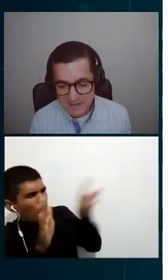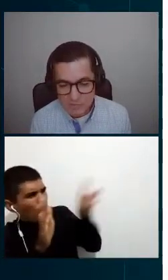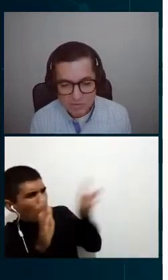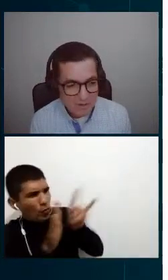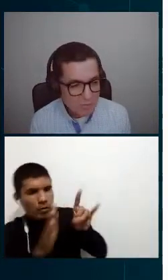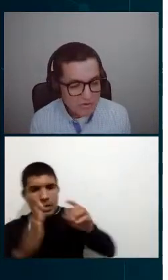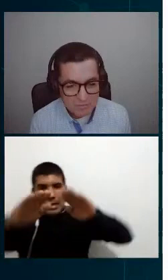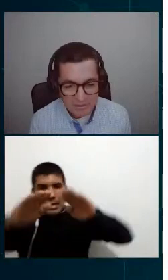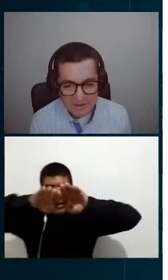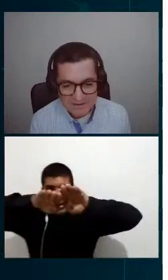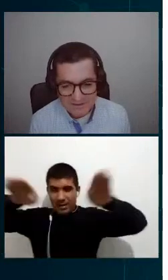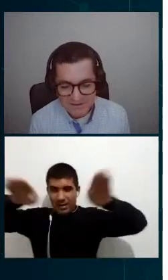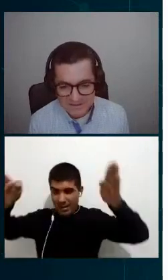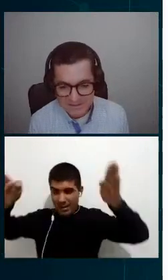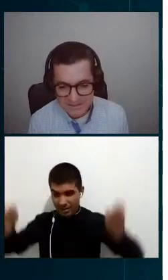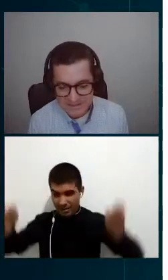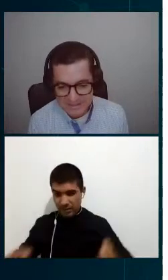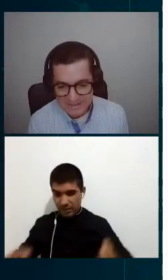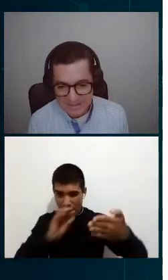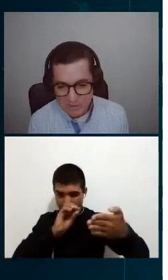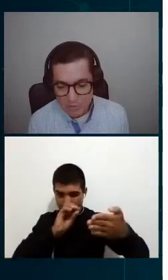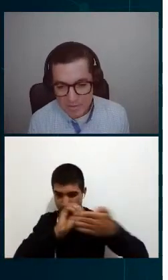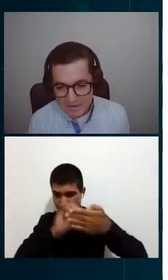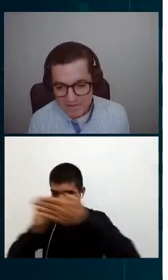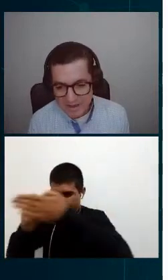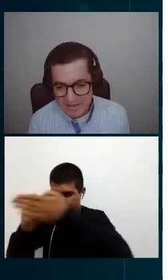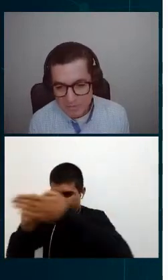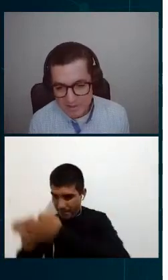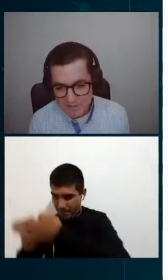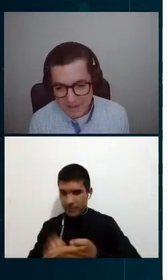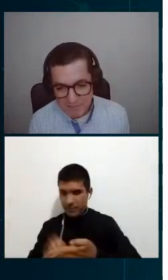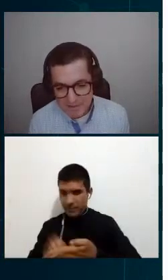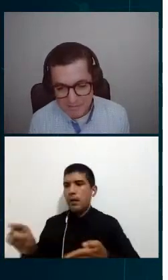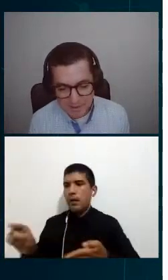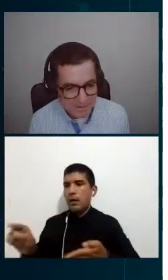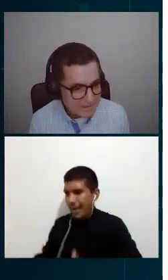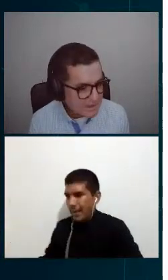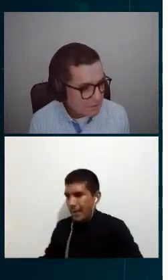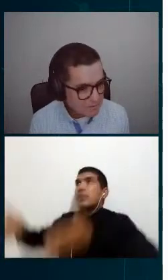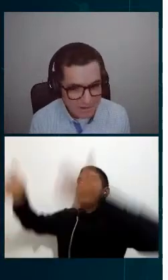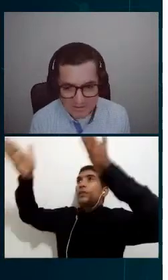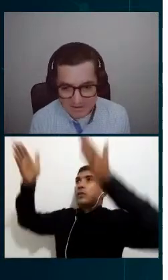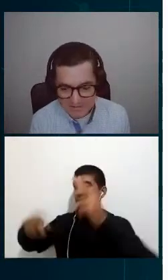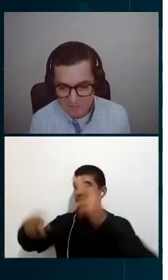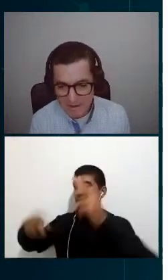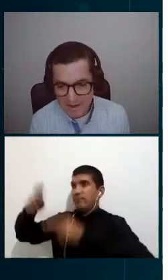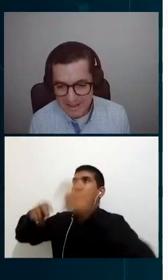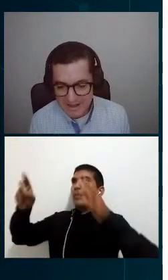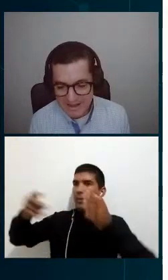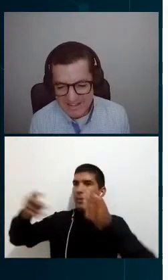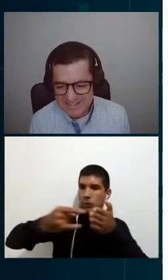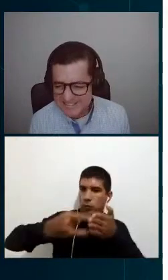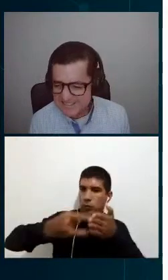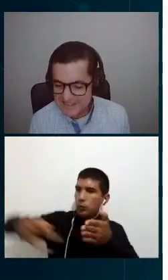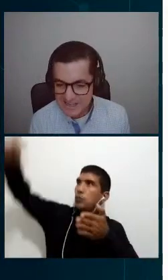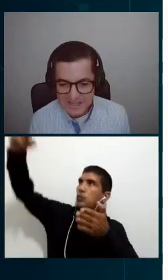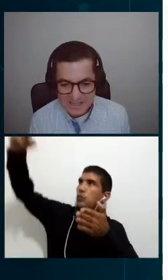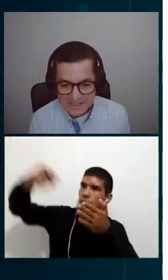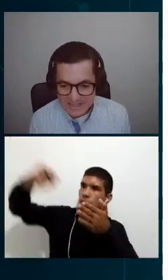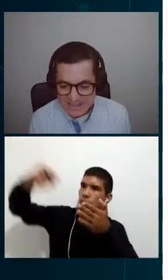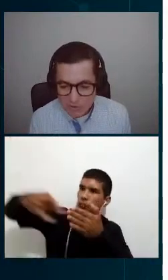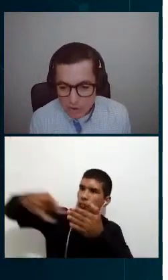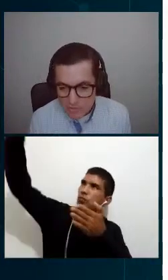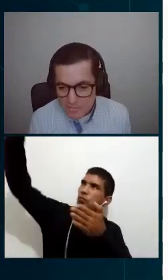tenemos tenemos muchas plazas comerciales en Guatemala principalmente una plaza que se llama Cayalá que es